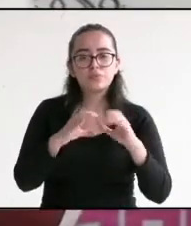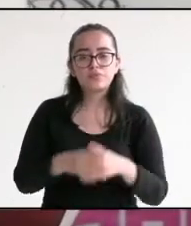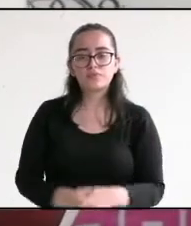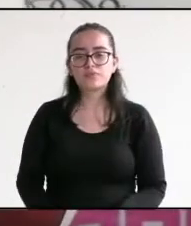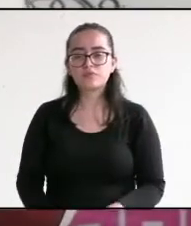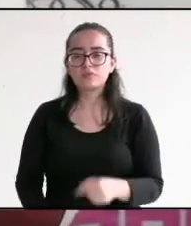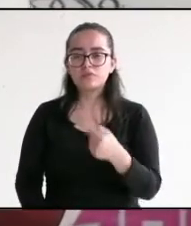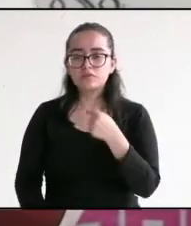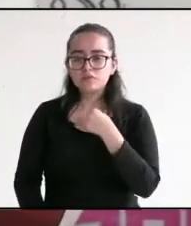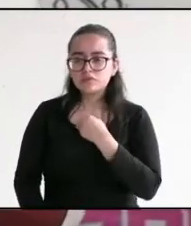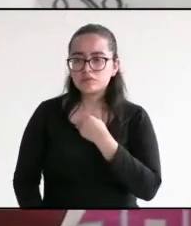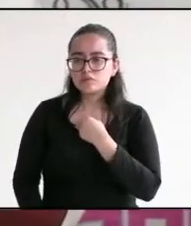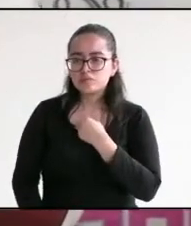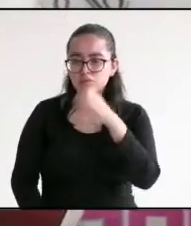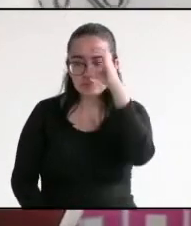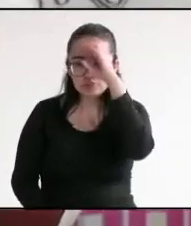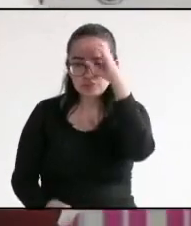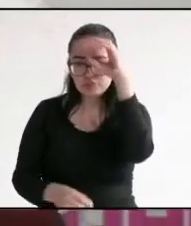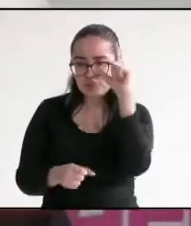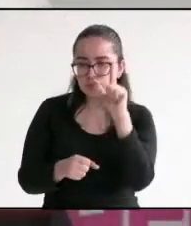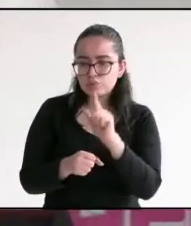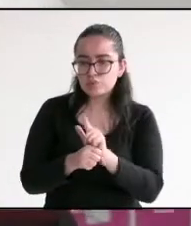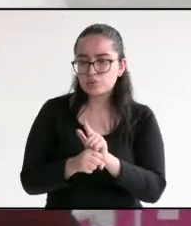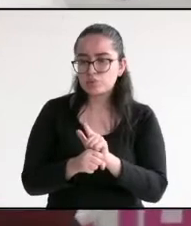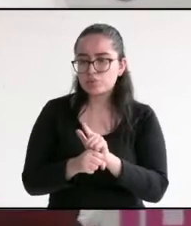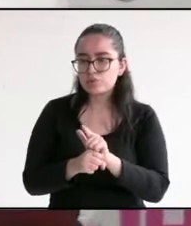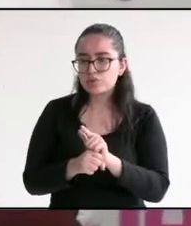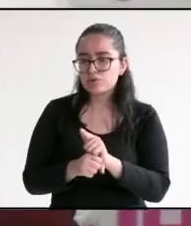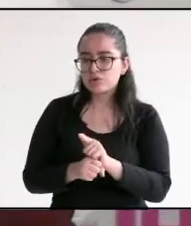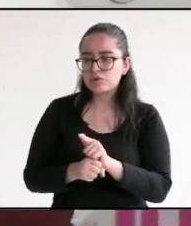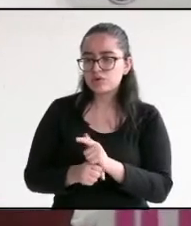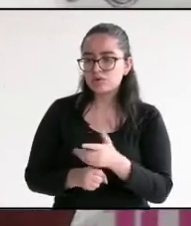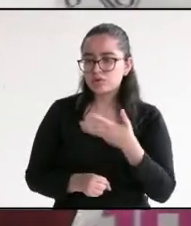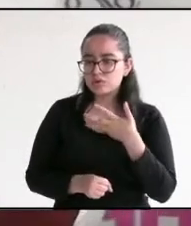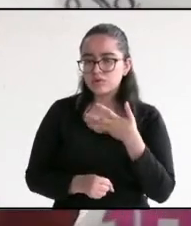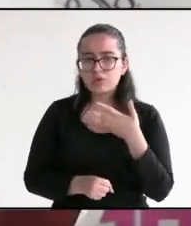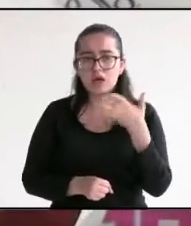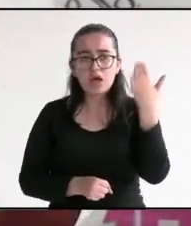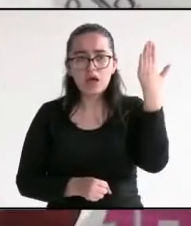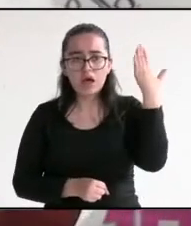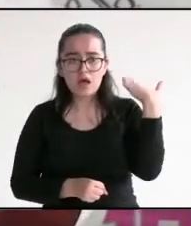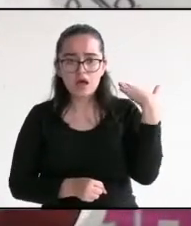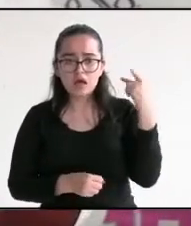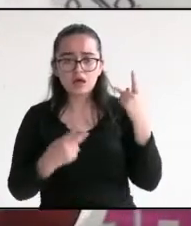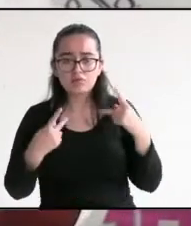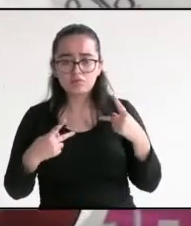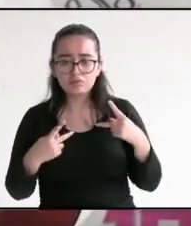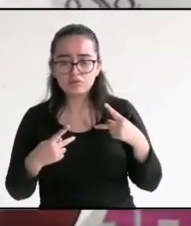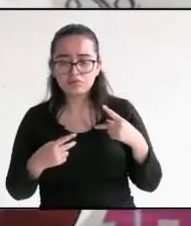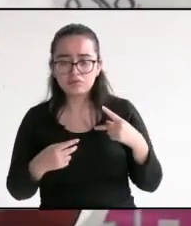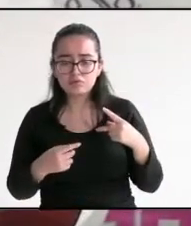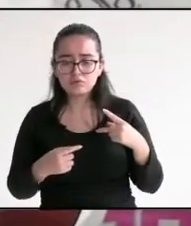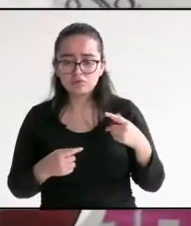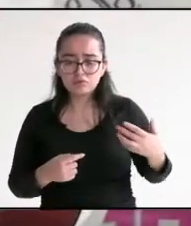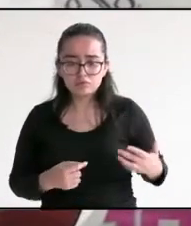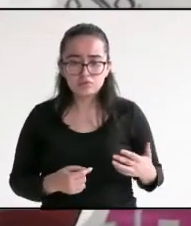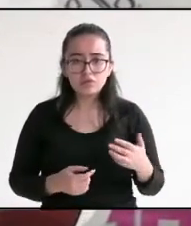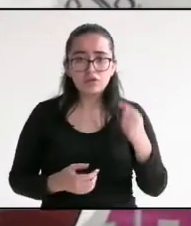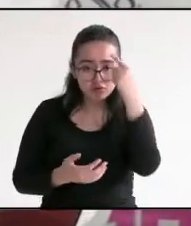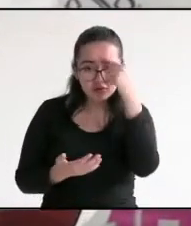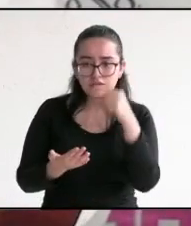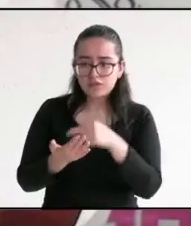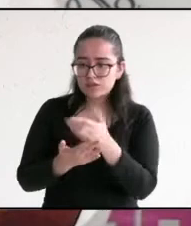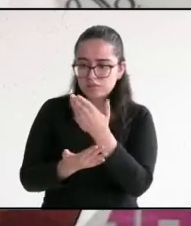tuviera el nivel cultural de la persona que me antecedió en el micrófono, le creería alguna de sus propuestas,